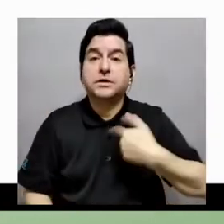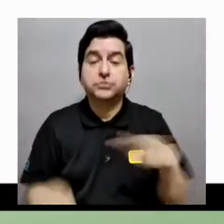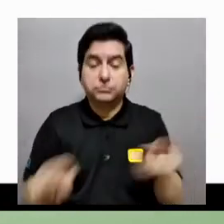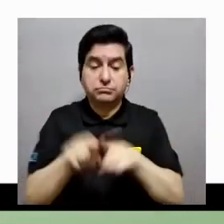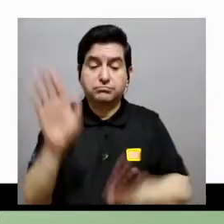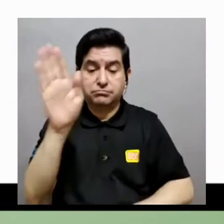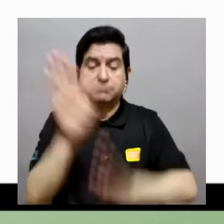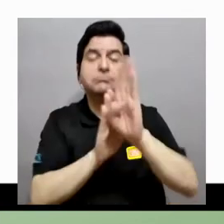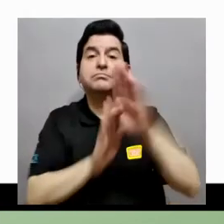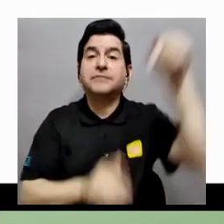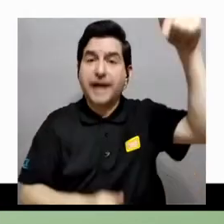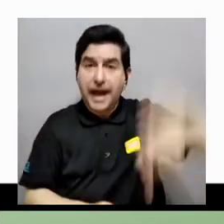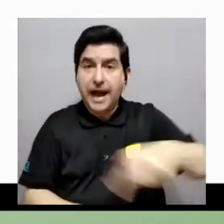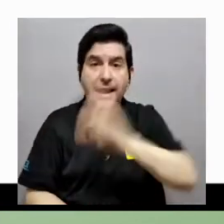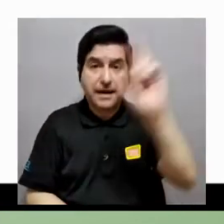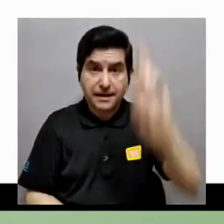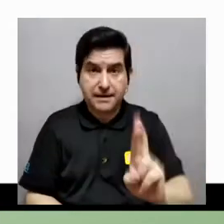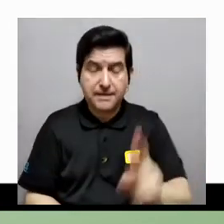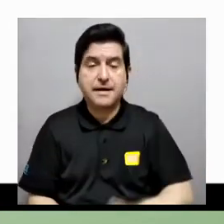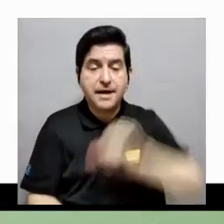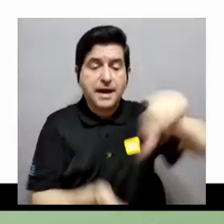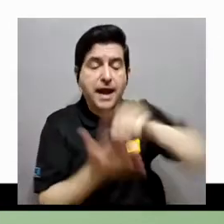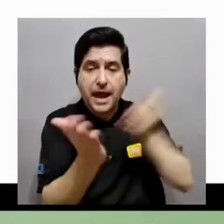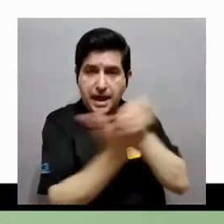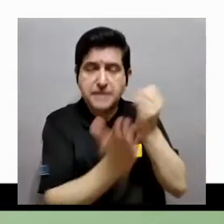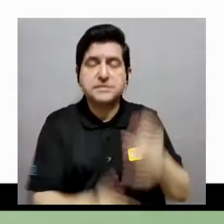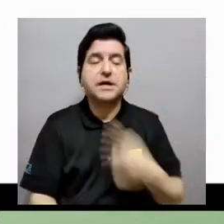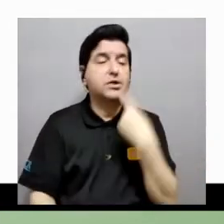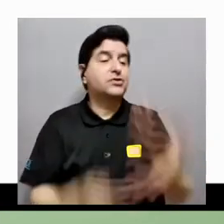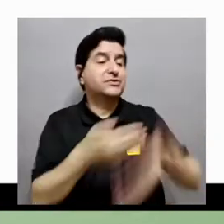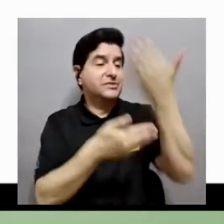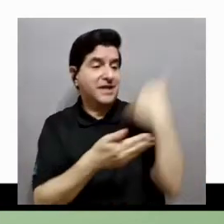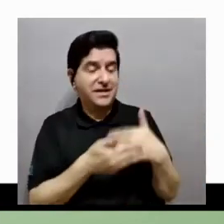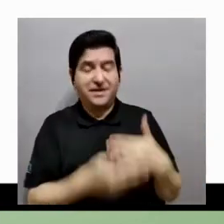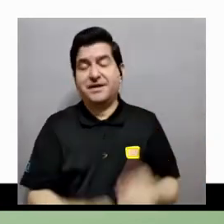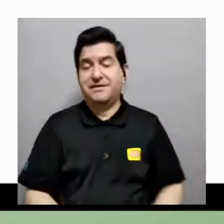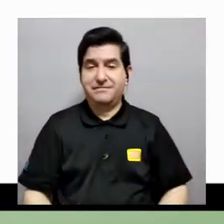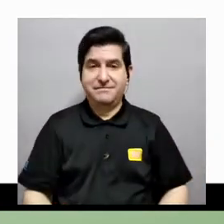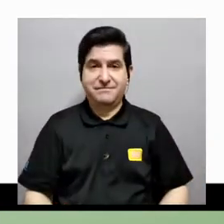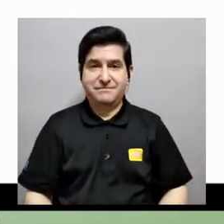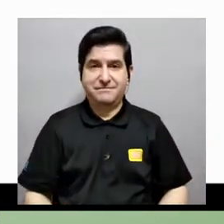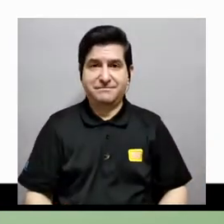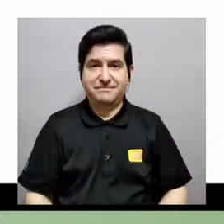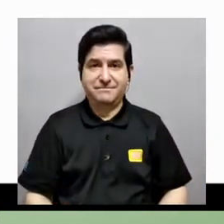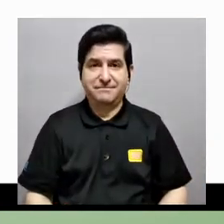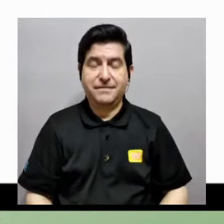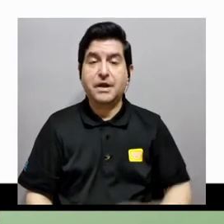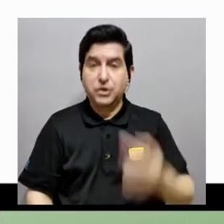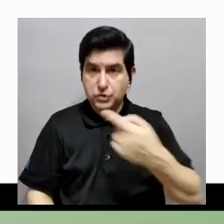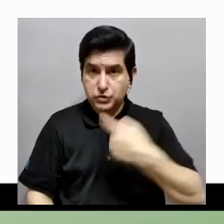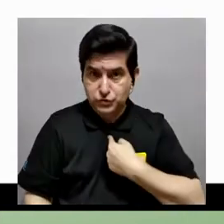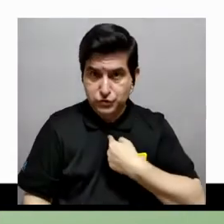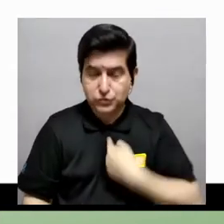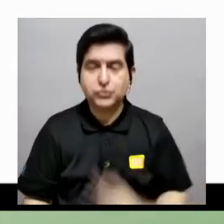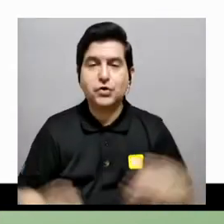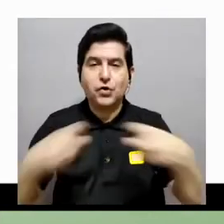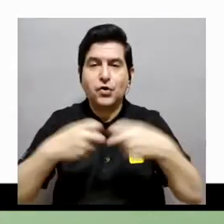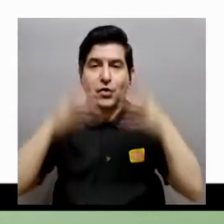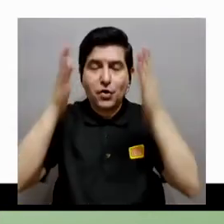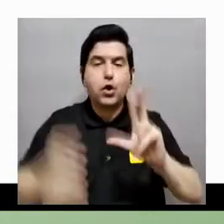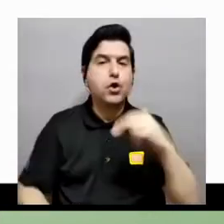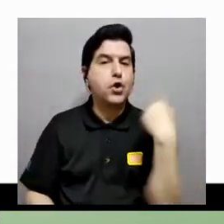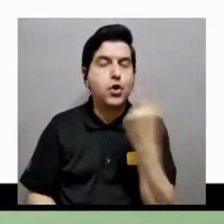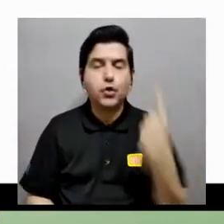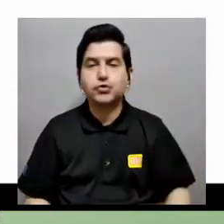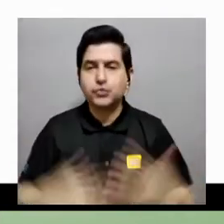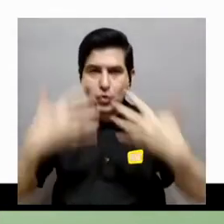estoy desarrollando aquí en Costa Rica, en los centros de investigación que habló Sebastián antes, es que estoy siendo electricista